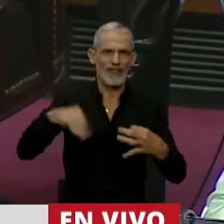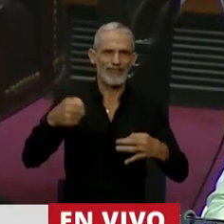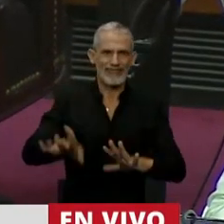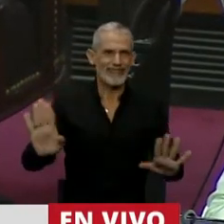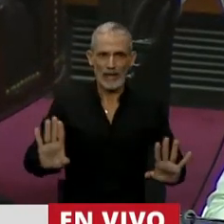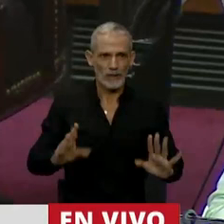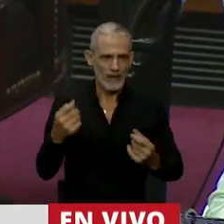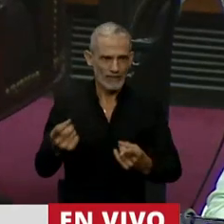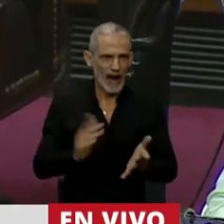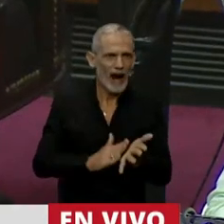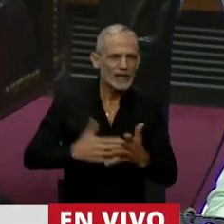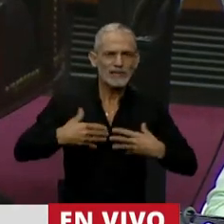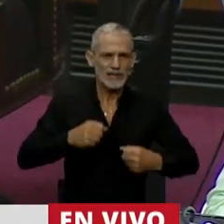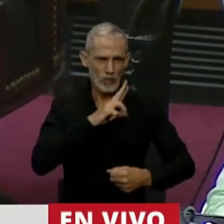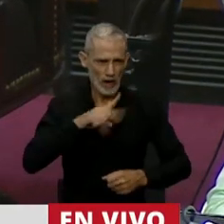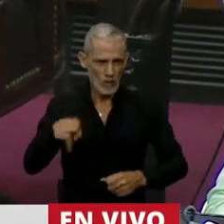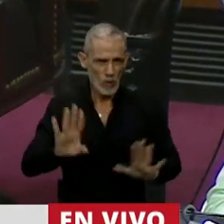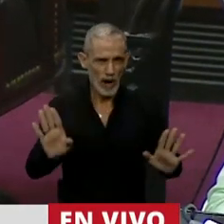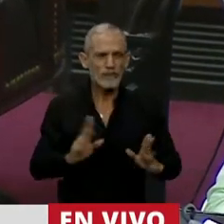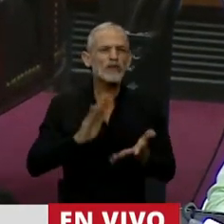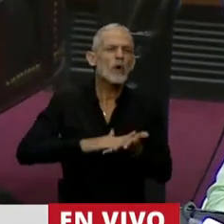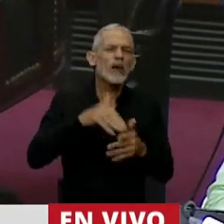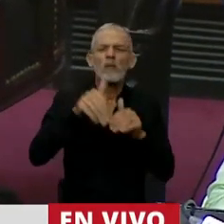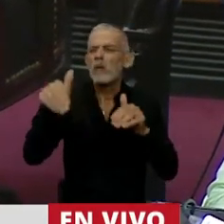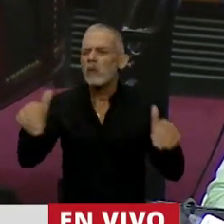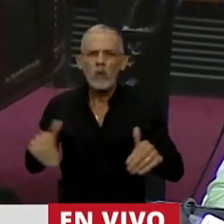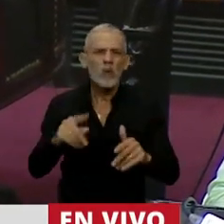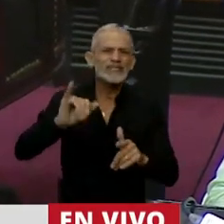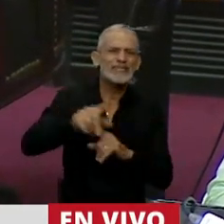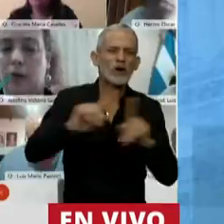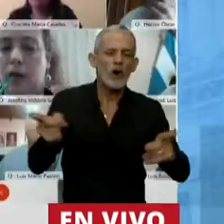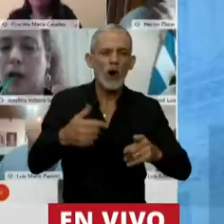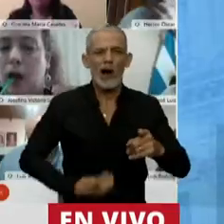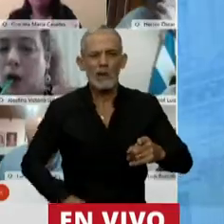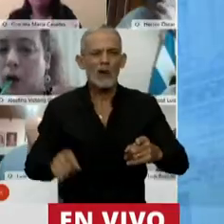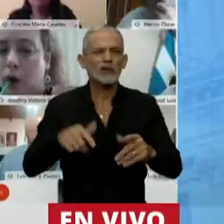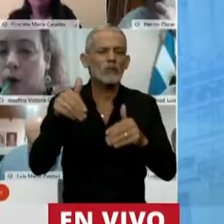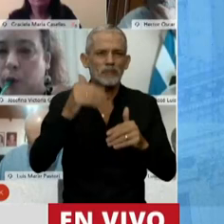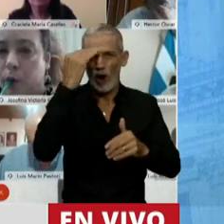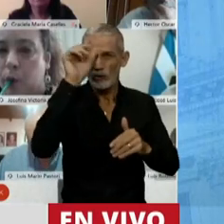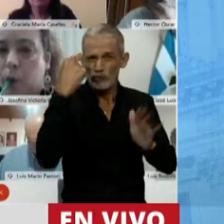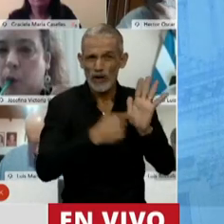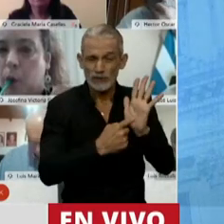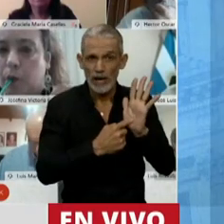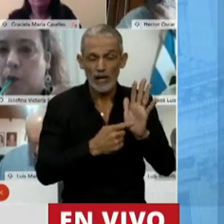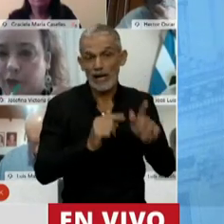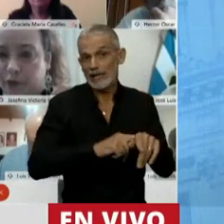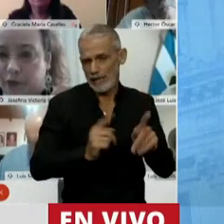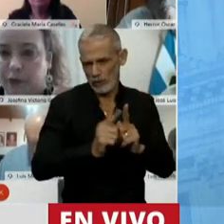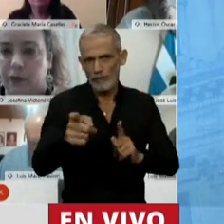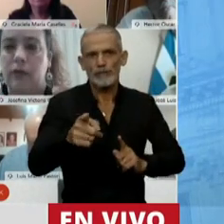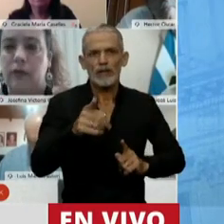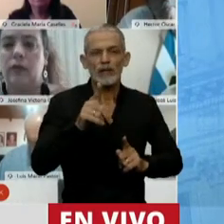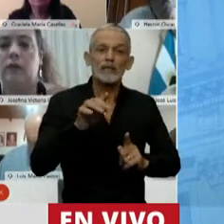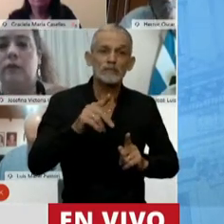En cuanto a lo que planteaban recién del plebiscito, el plebiscitar el derecho, nuestra Constitución prohíbe plebiscitar